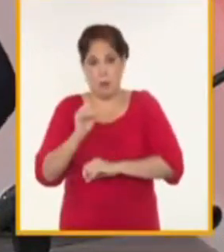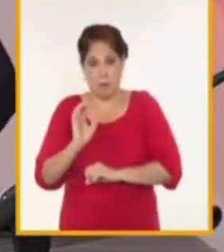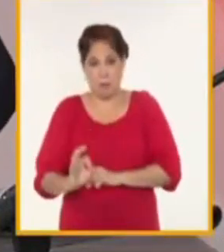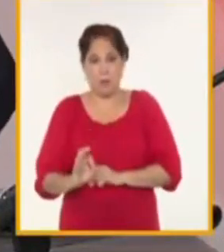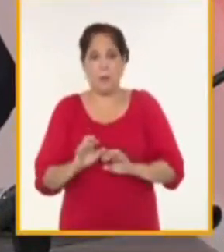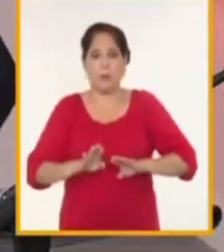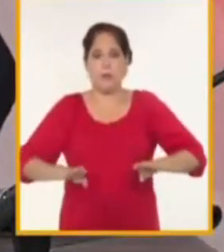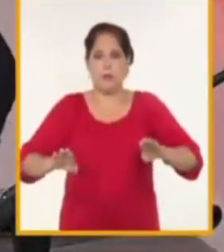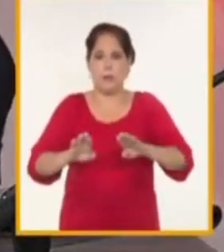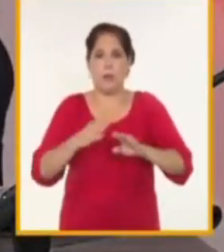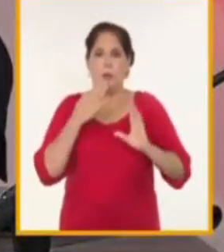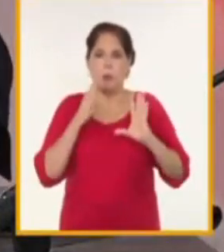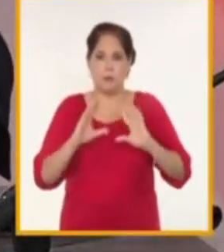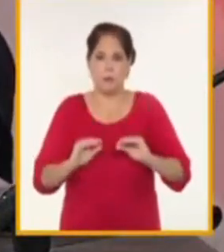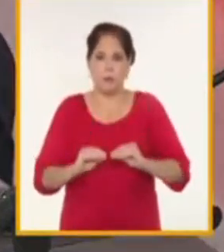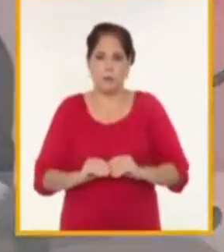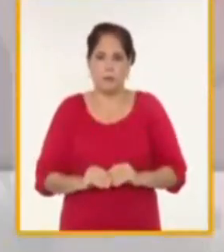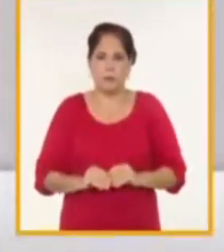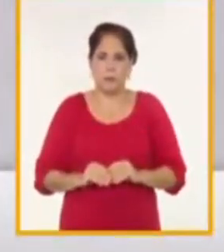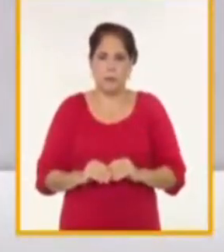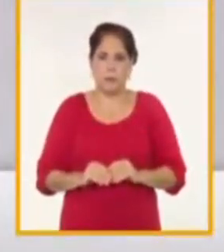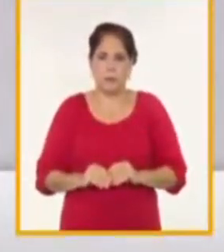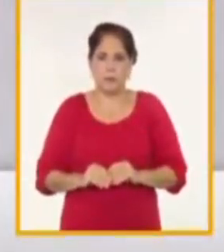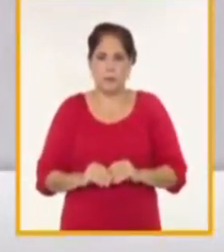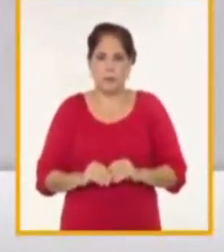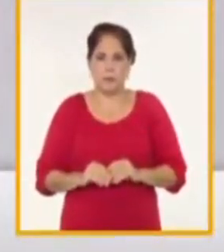en nuestro espacio buenas noches gracias